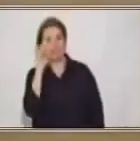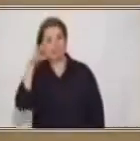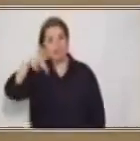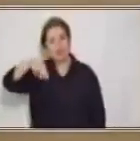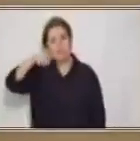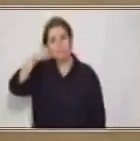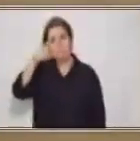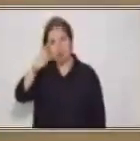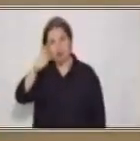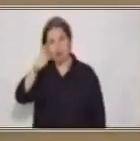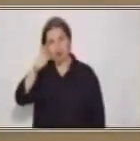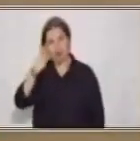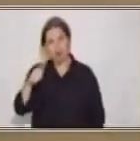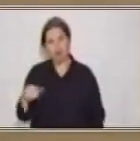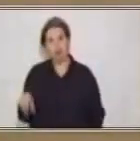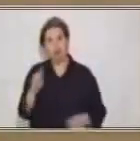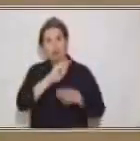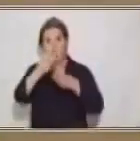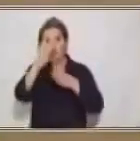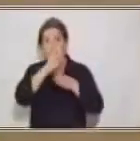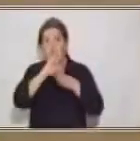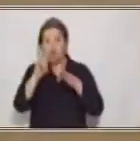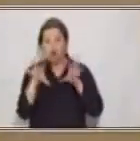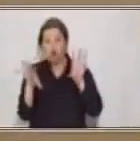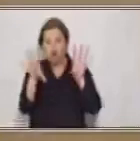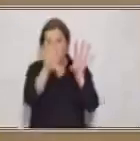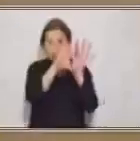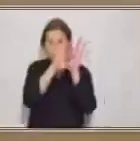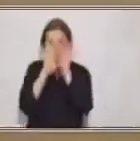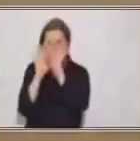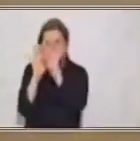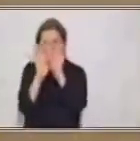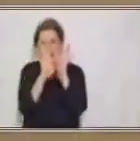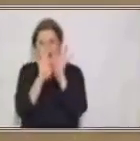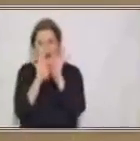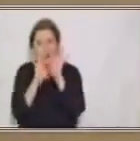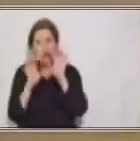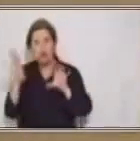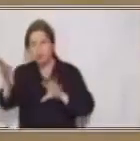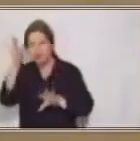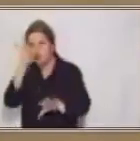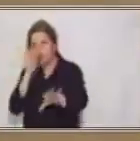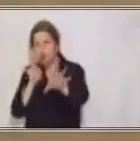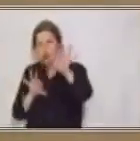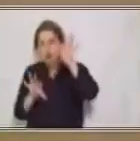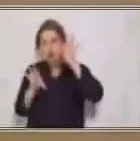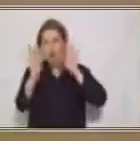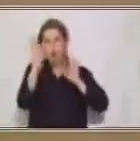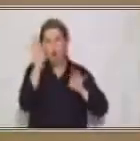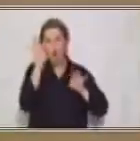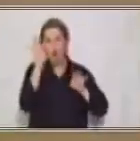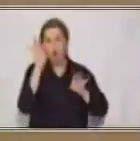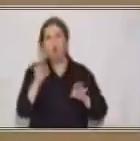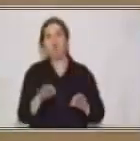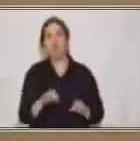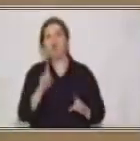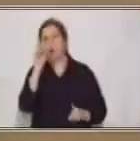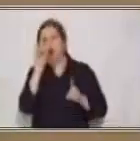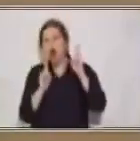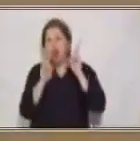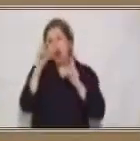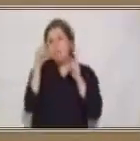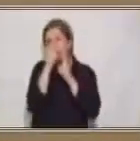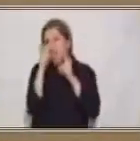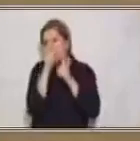Irma, fueron al puerto. ¿Qué digo? Carla y Irma, Carla o Irma o Carla e Irma. ¿Ustedes qué